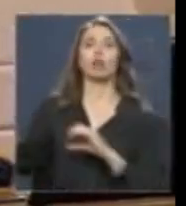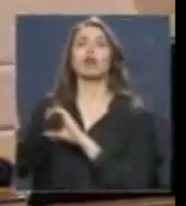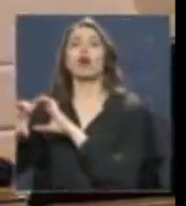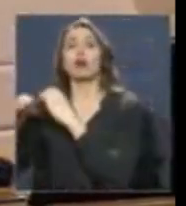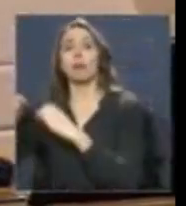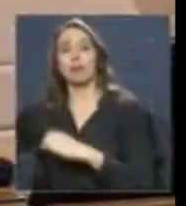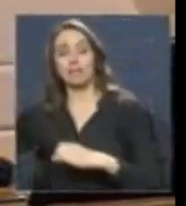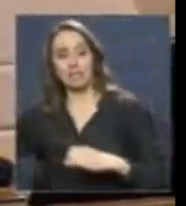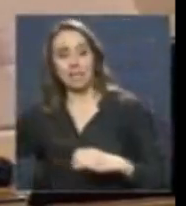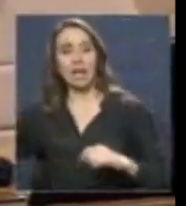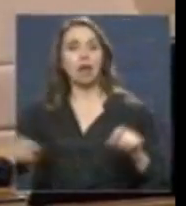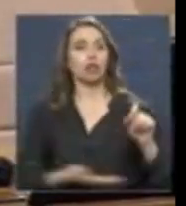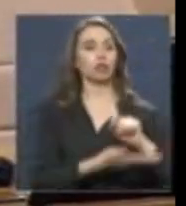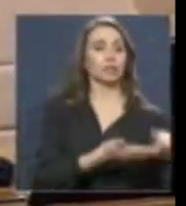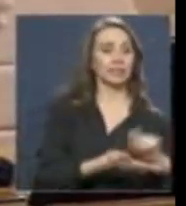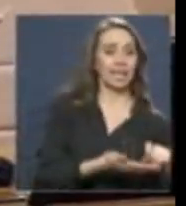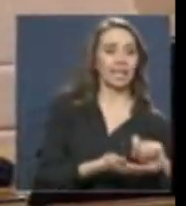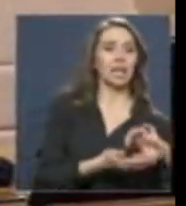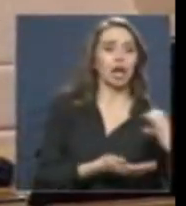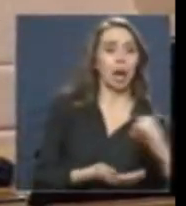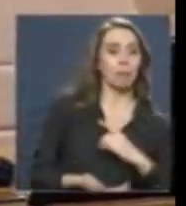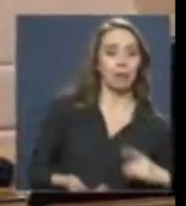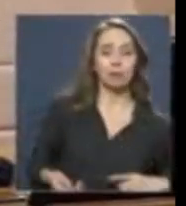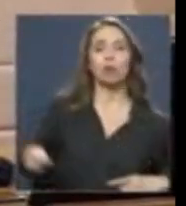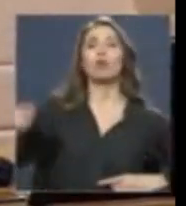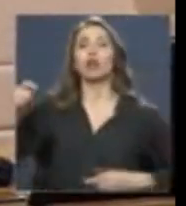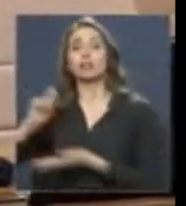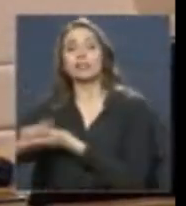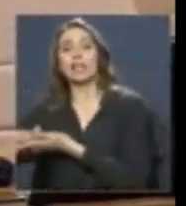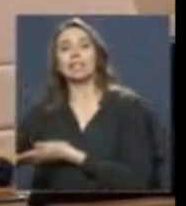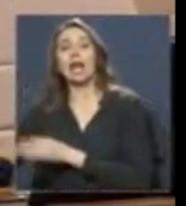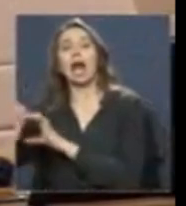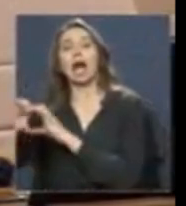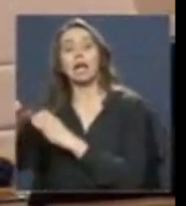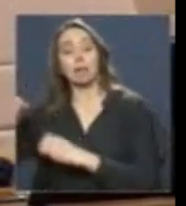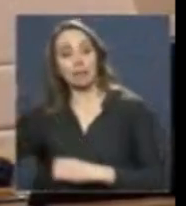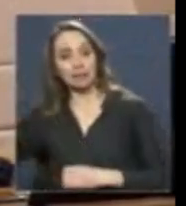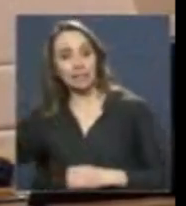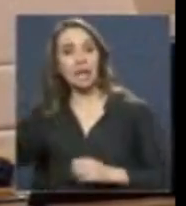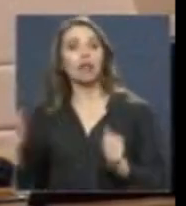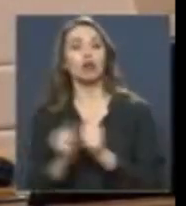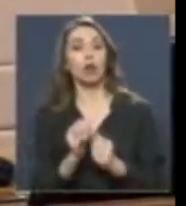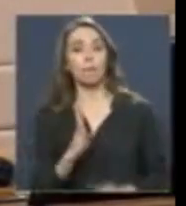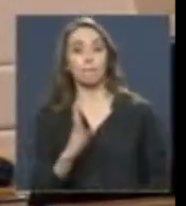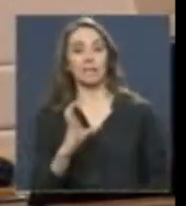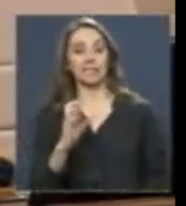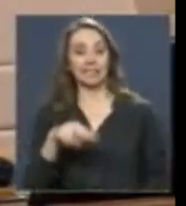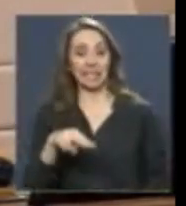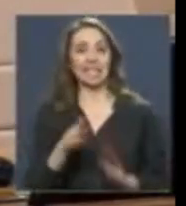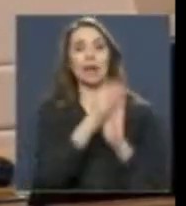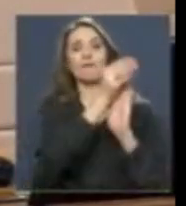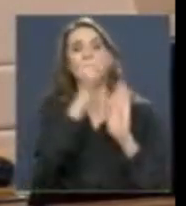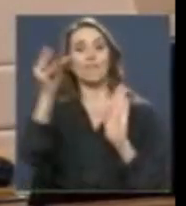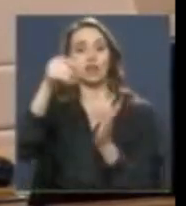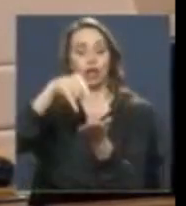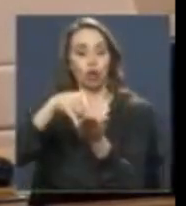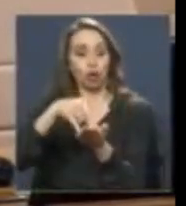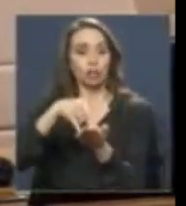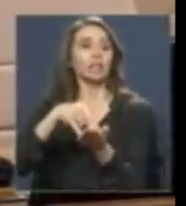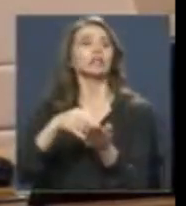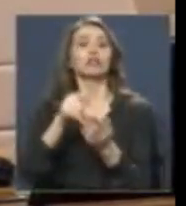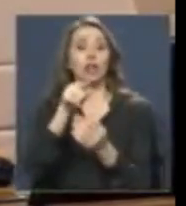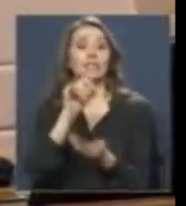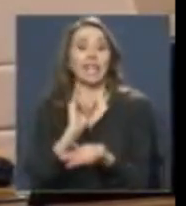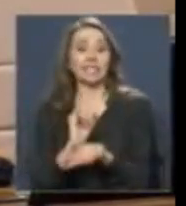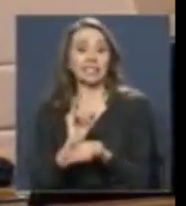de ambas cámaras, y de la Biblioteca del Congreso Nacional, que es una de las pocas instituciones conjuntas que tenemos